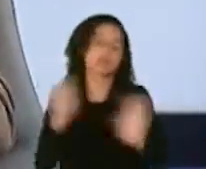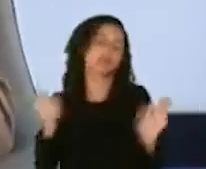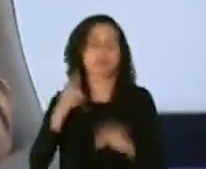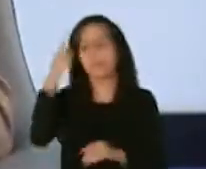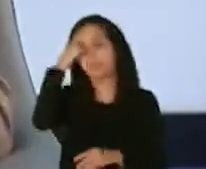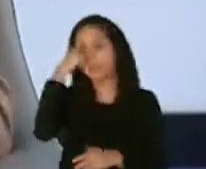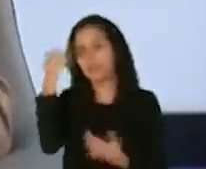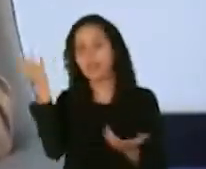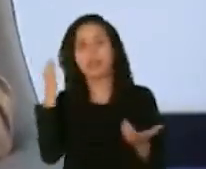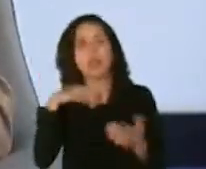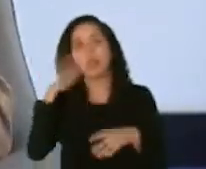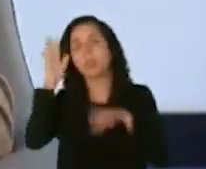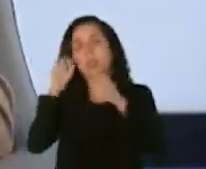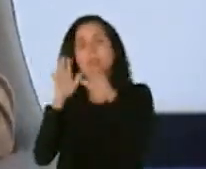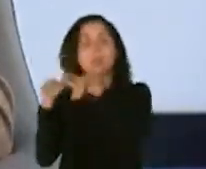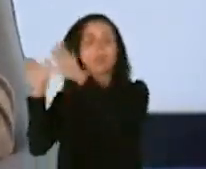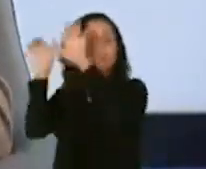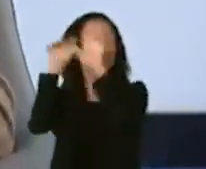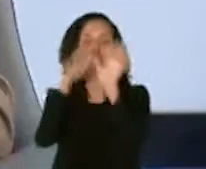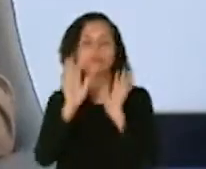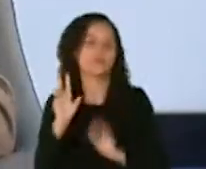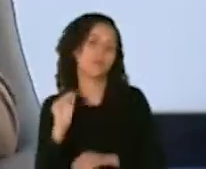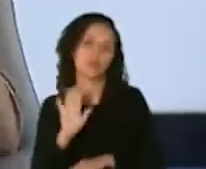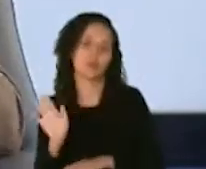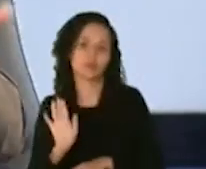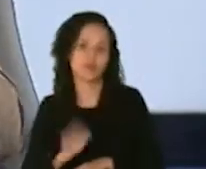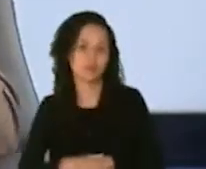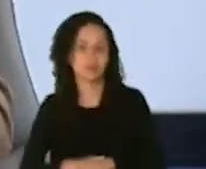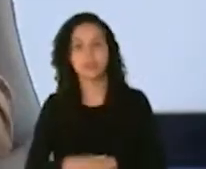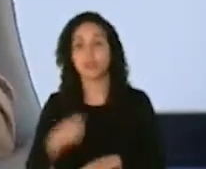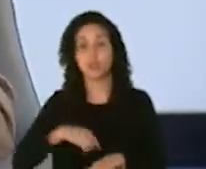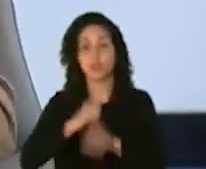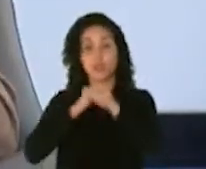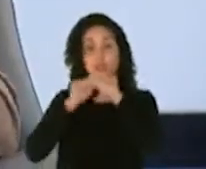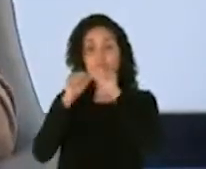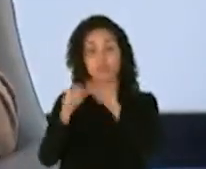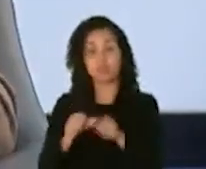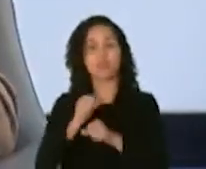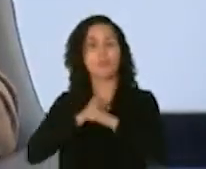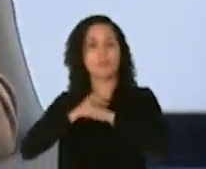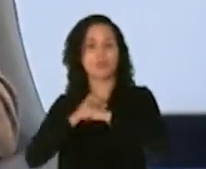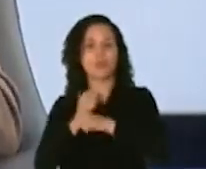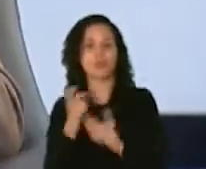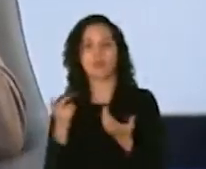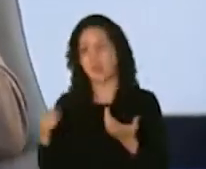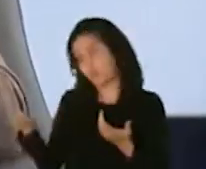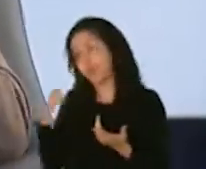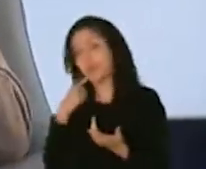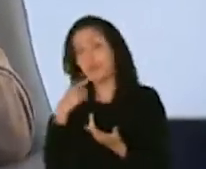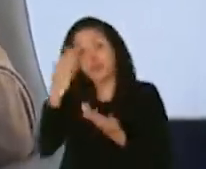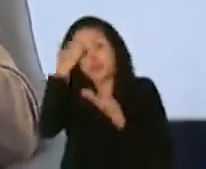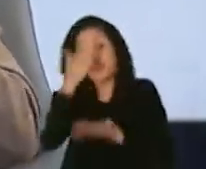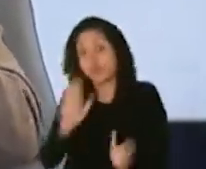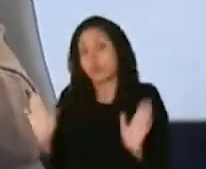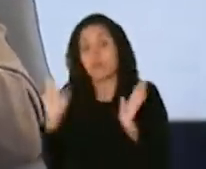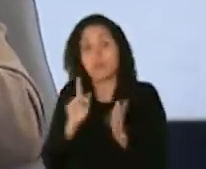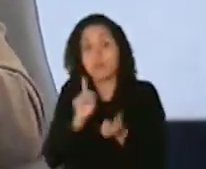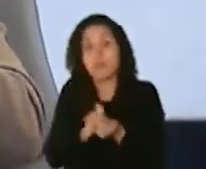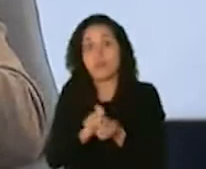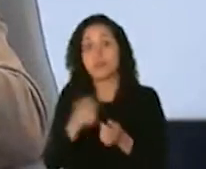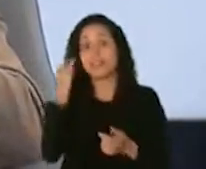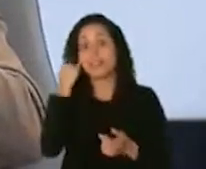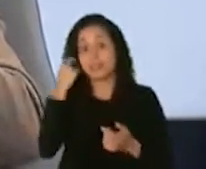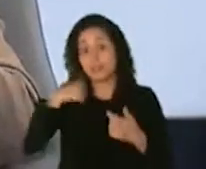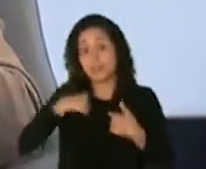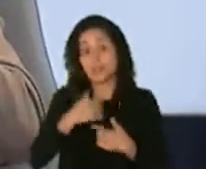pensando en la luna de Valencia tenemos que seguir protegiéndonos porque como usted bien señaló no sabemos exactamente si yo